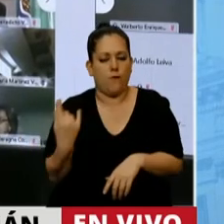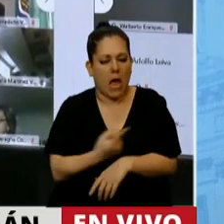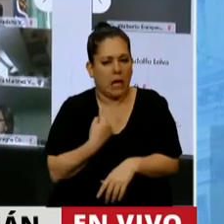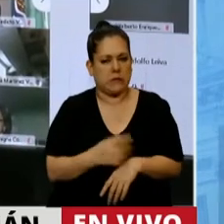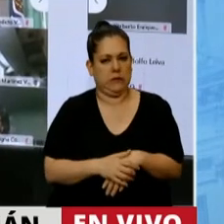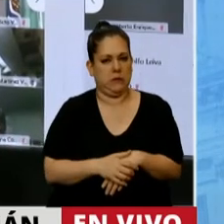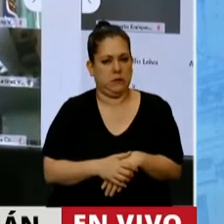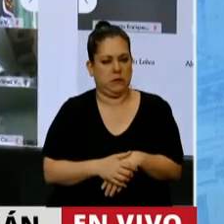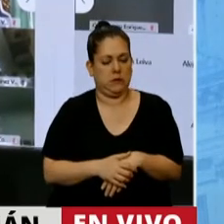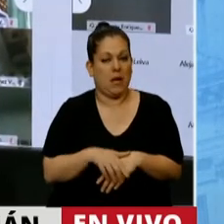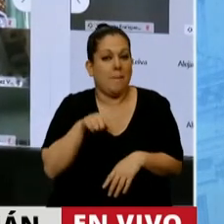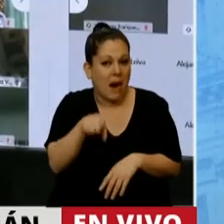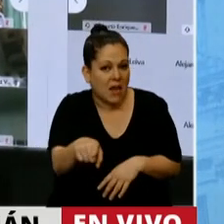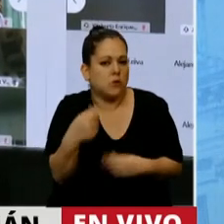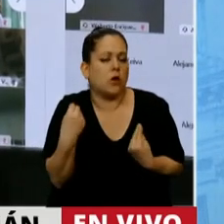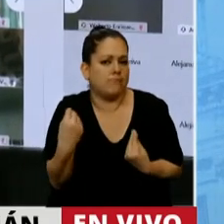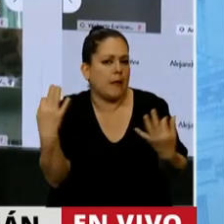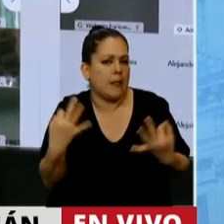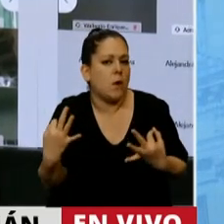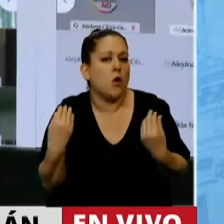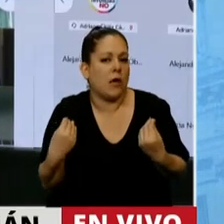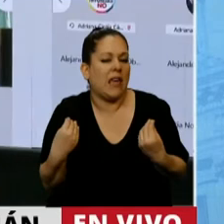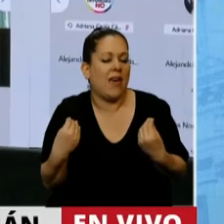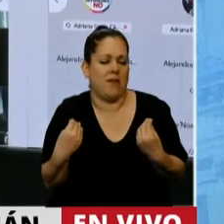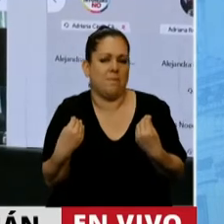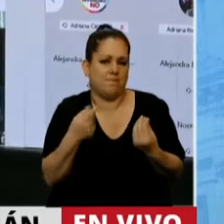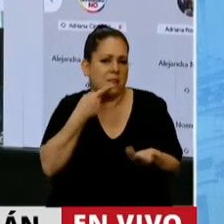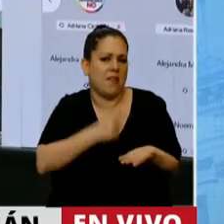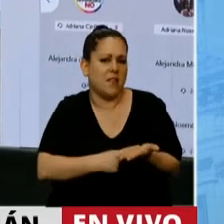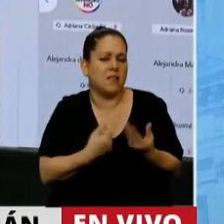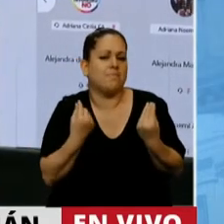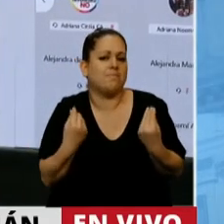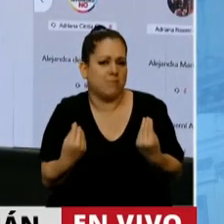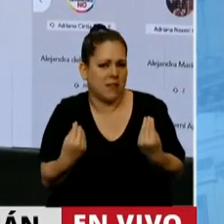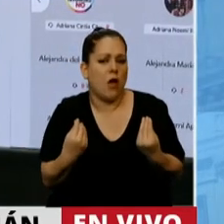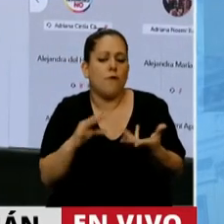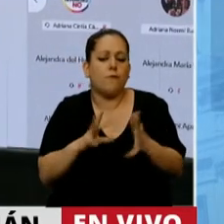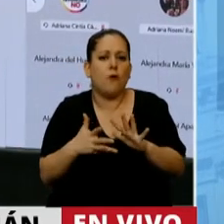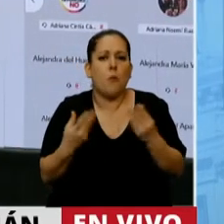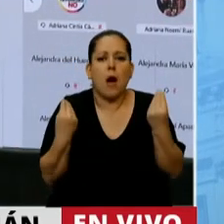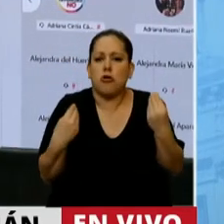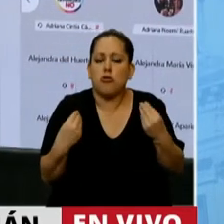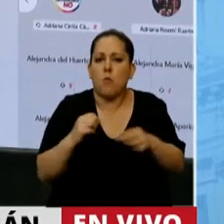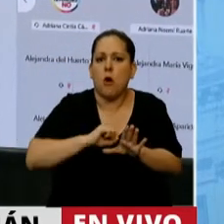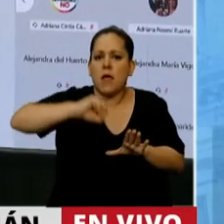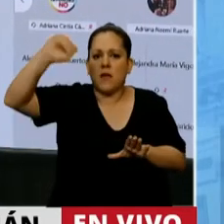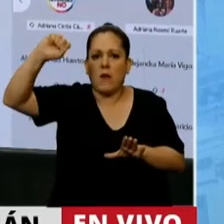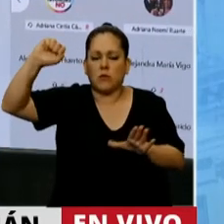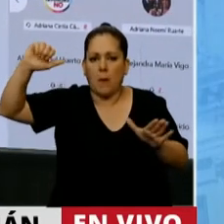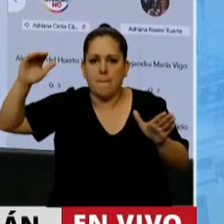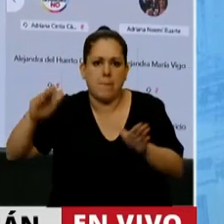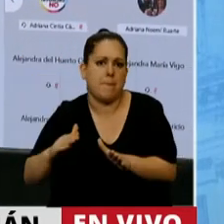presidente, sería bueno que se dijera claramente, que se dijera cómo vamos a reducir la inflación,